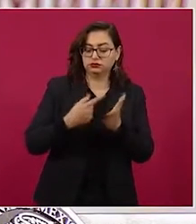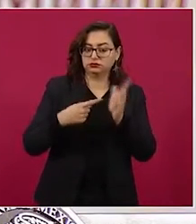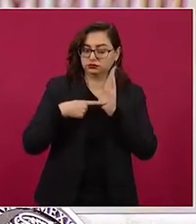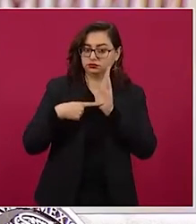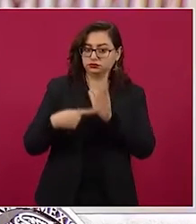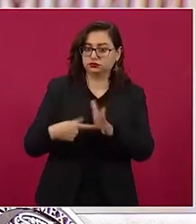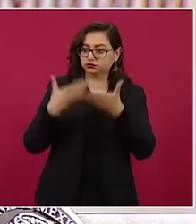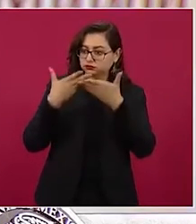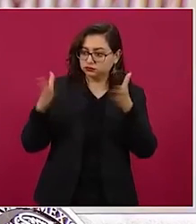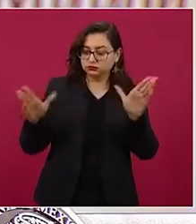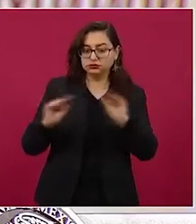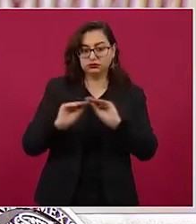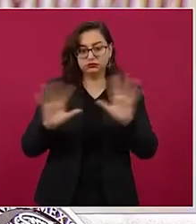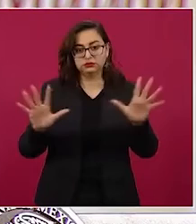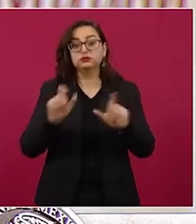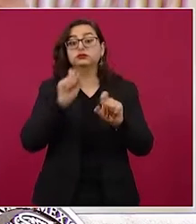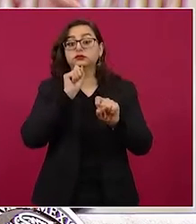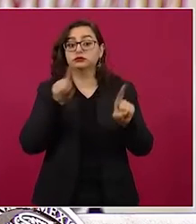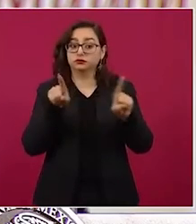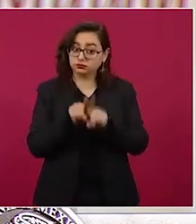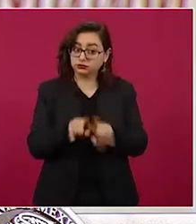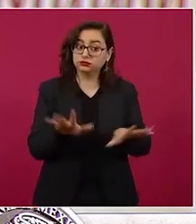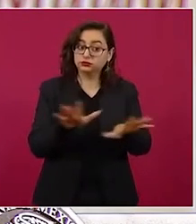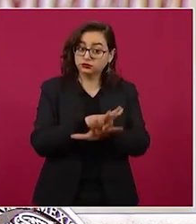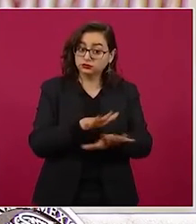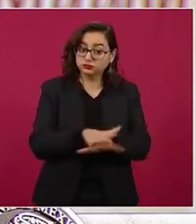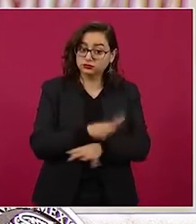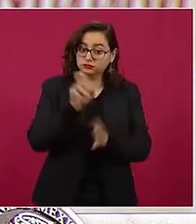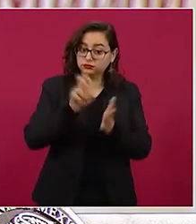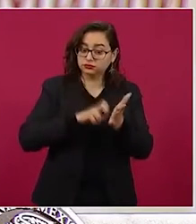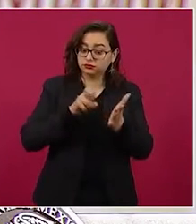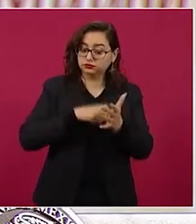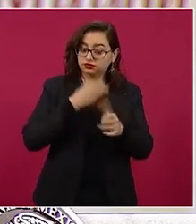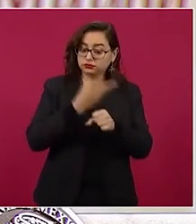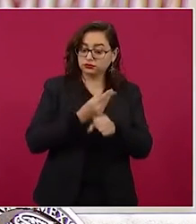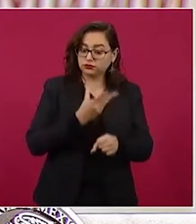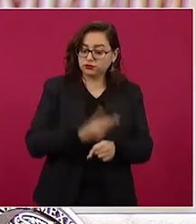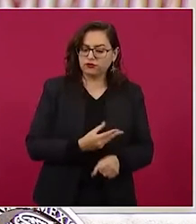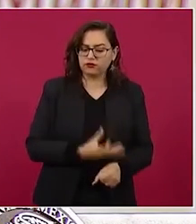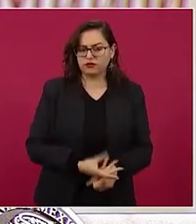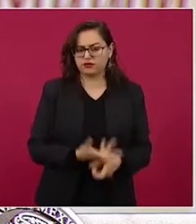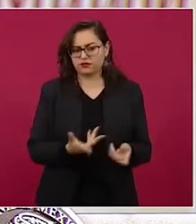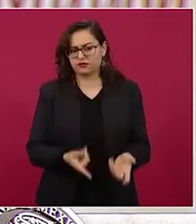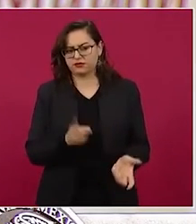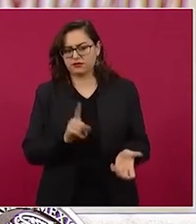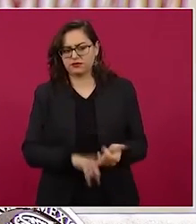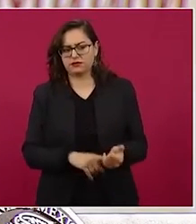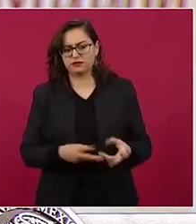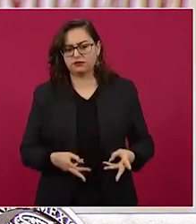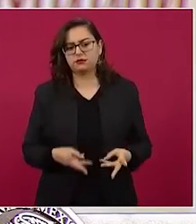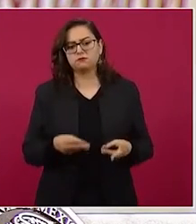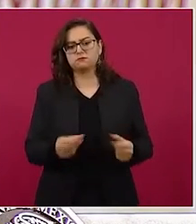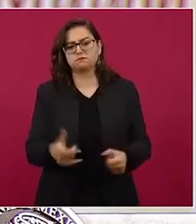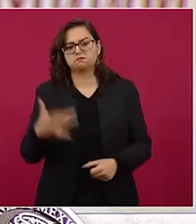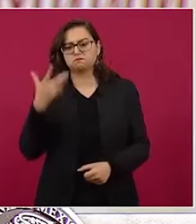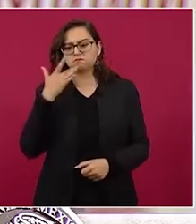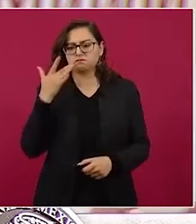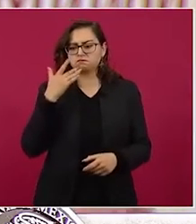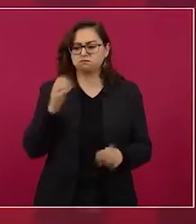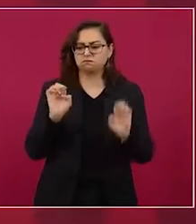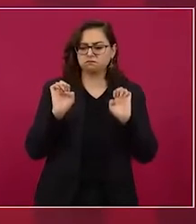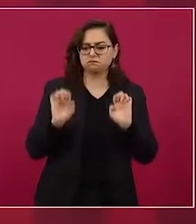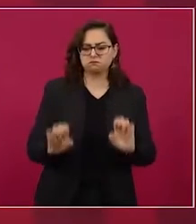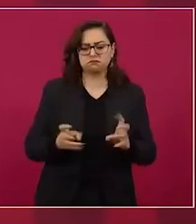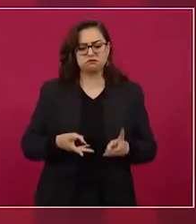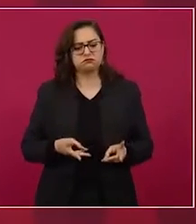incluso el gasto público, que terminemos con los gastos superfluos que revisemos